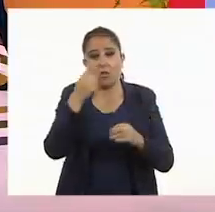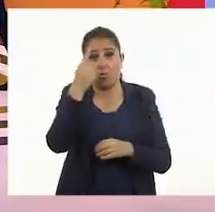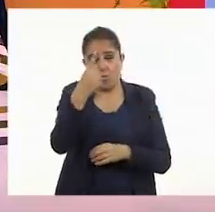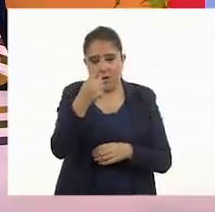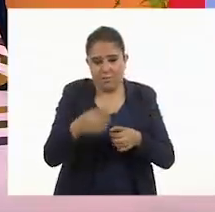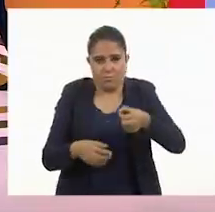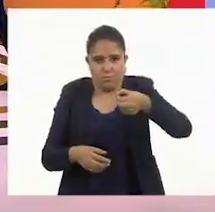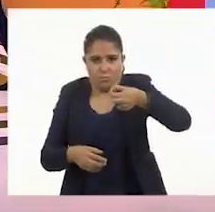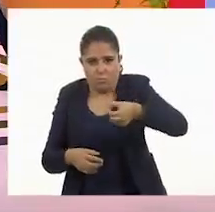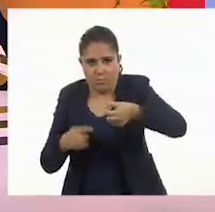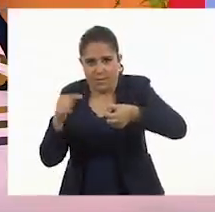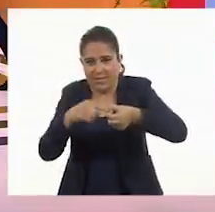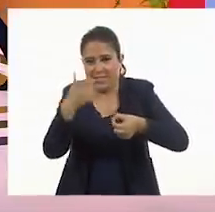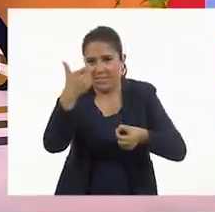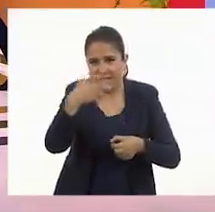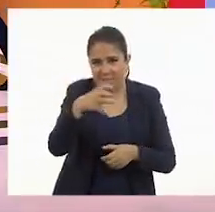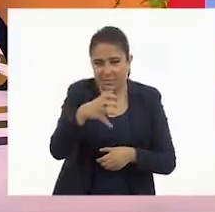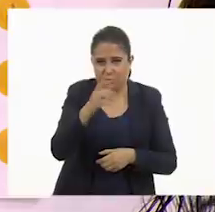una moneda de diez.